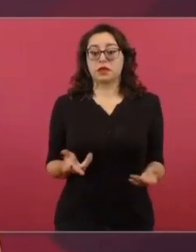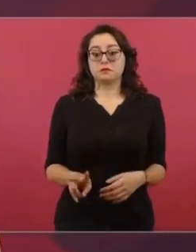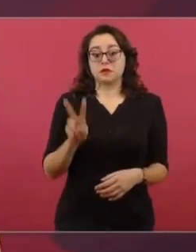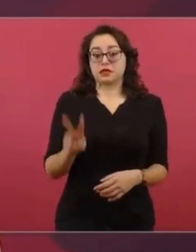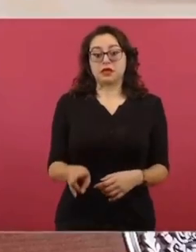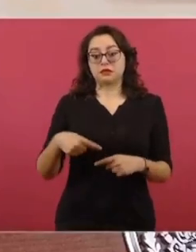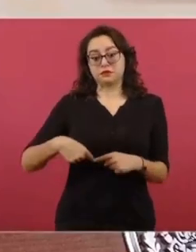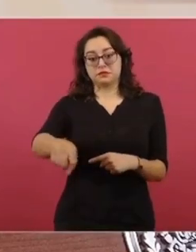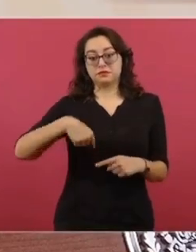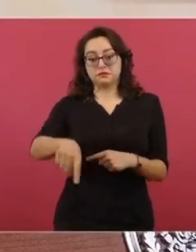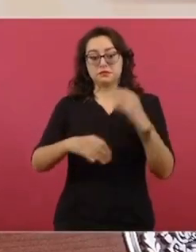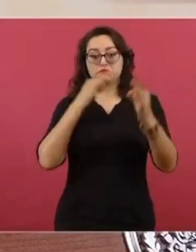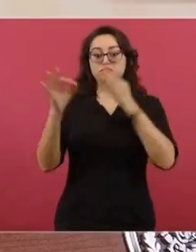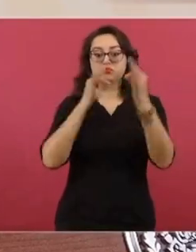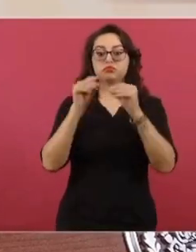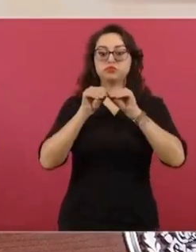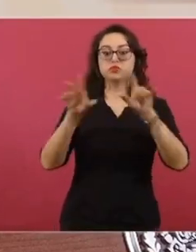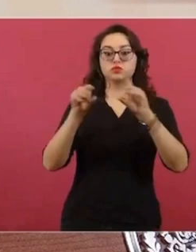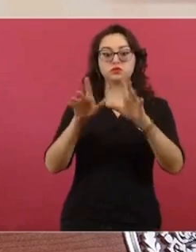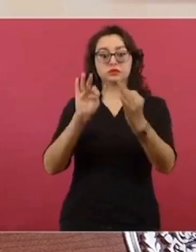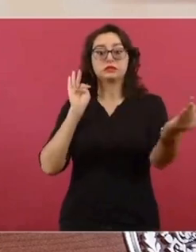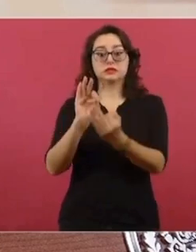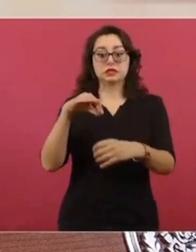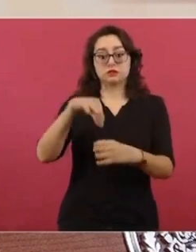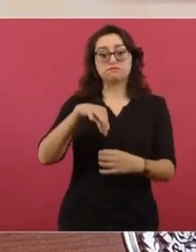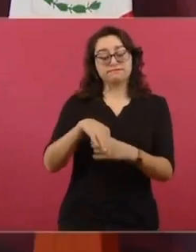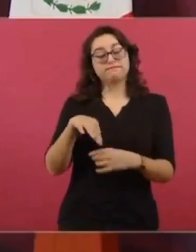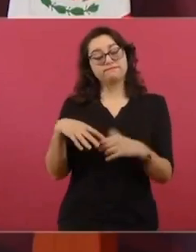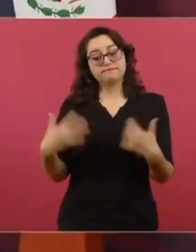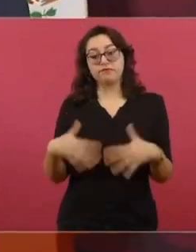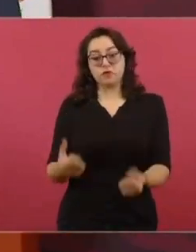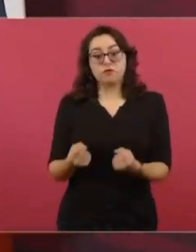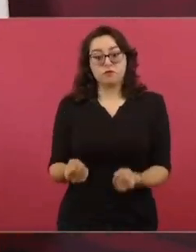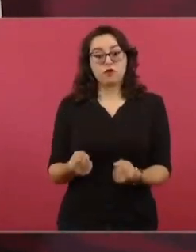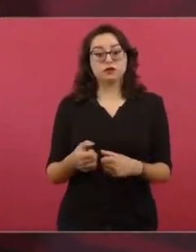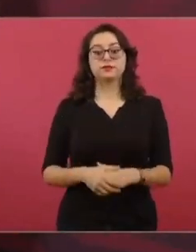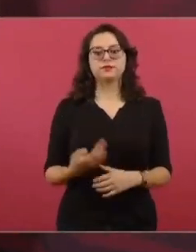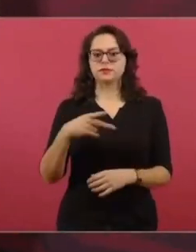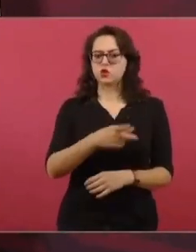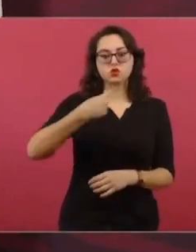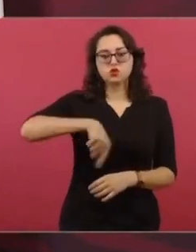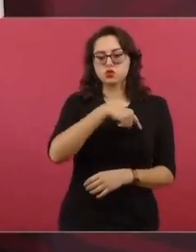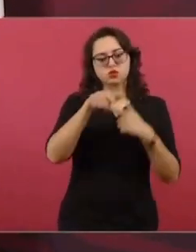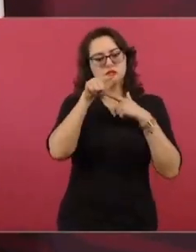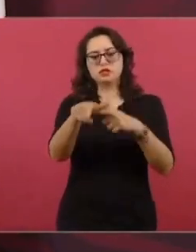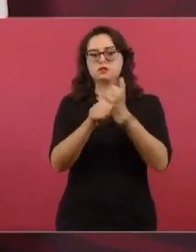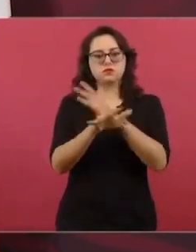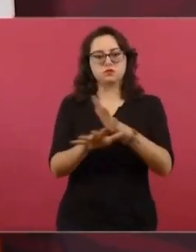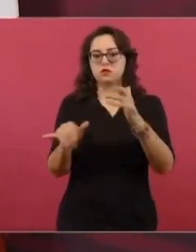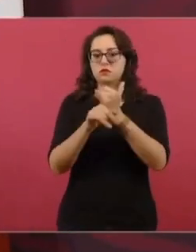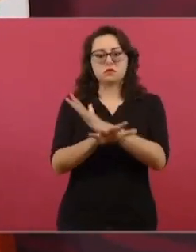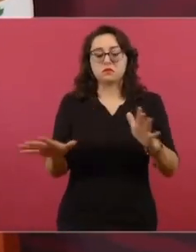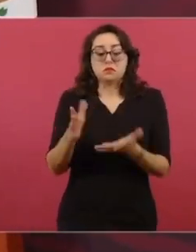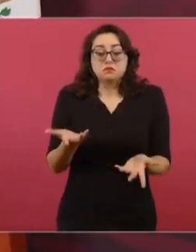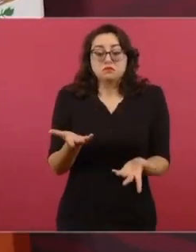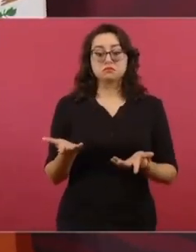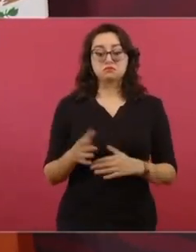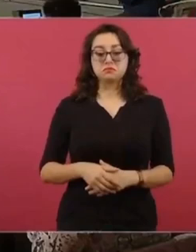las campañas. Aunque aquí vamos a estar informando a la gente. No hay más que informar.